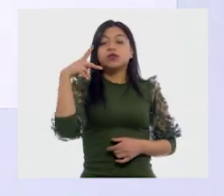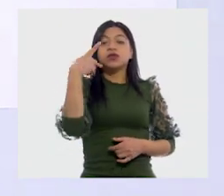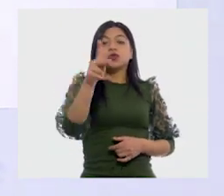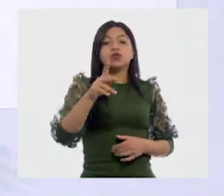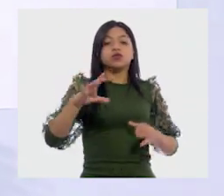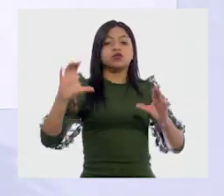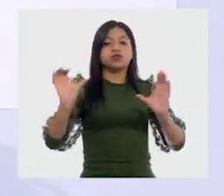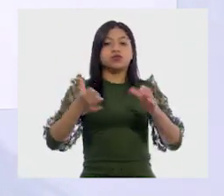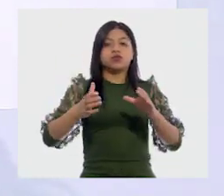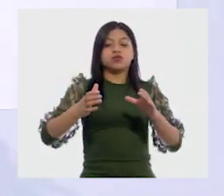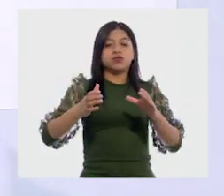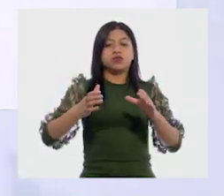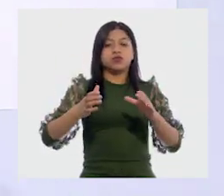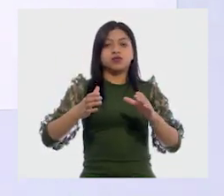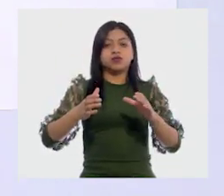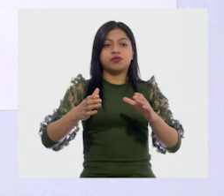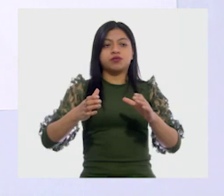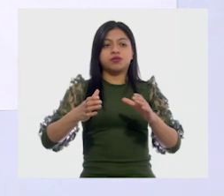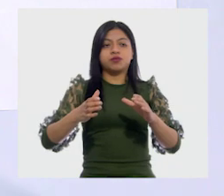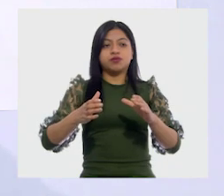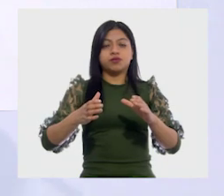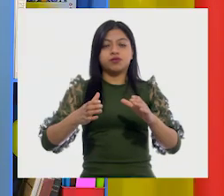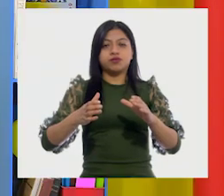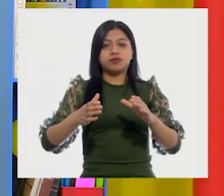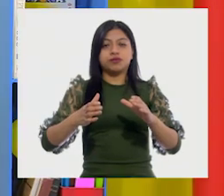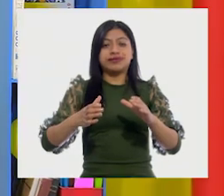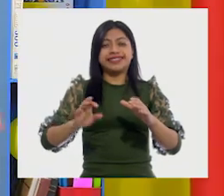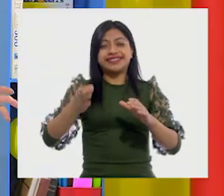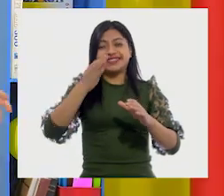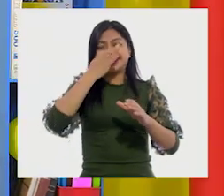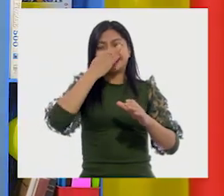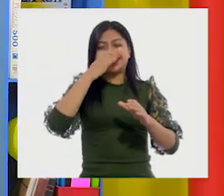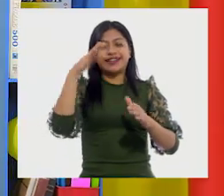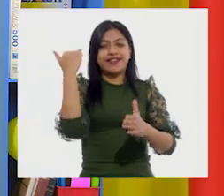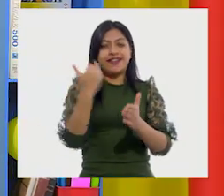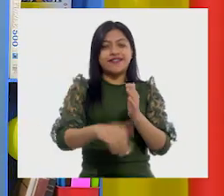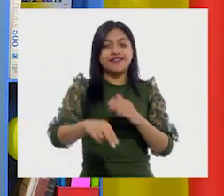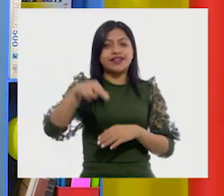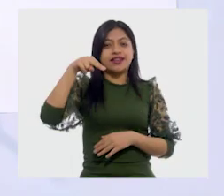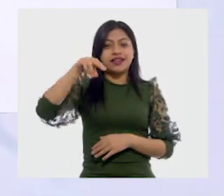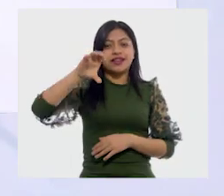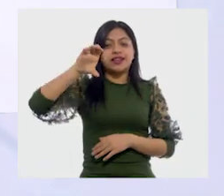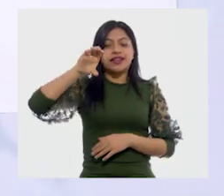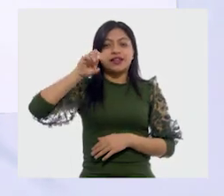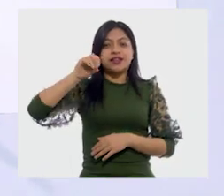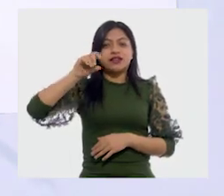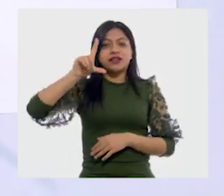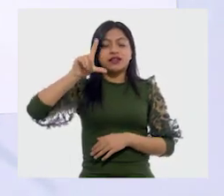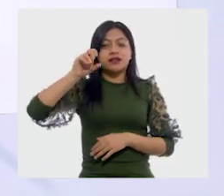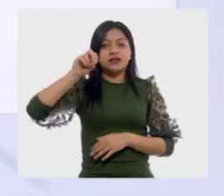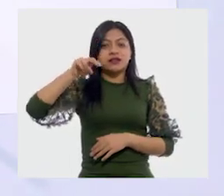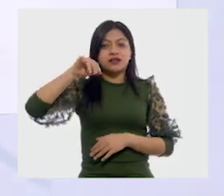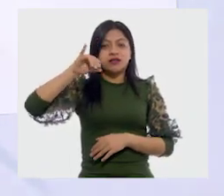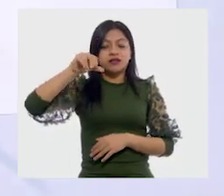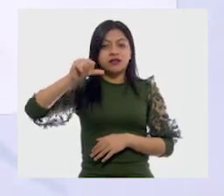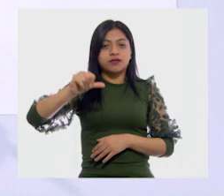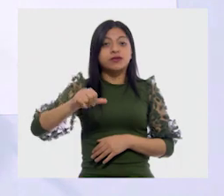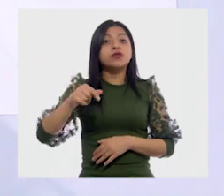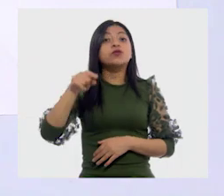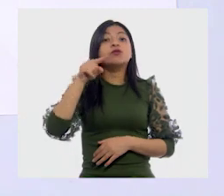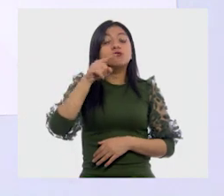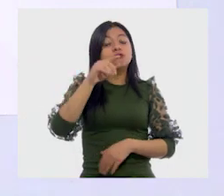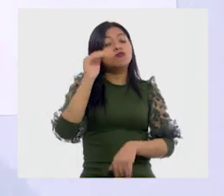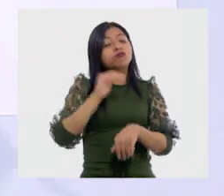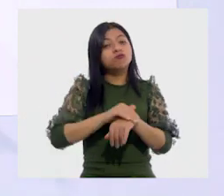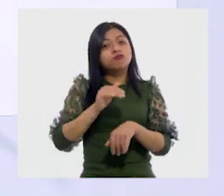colonia. ¡Ay! Casi. Te faltó solamente otra N. Muy bien. Nuestra amiguita...